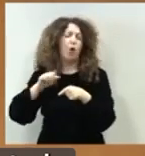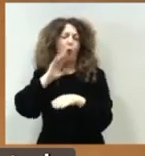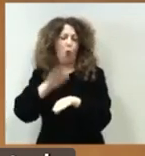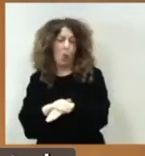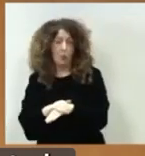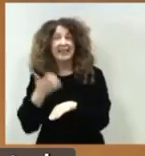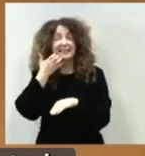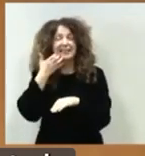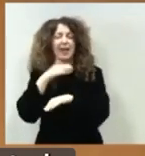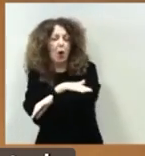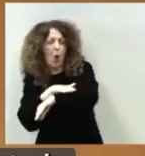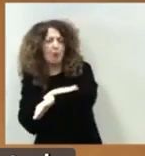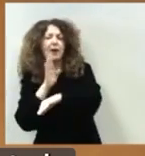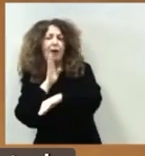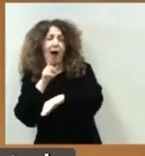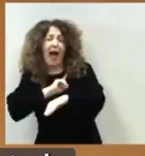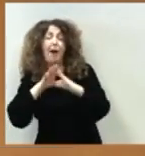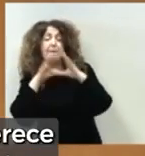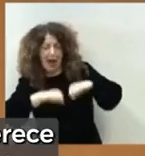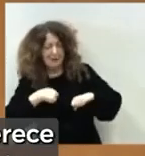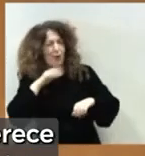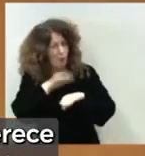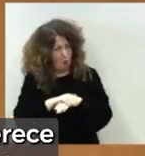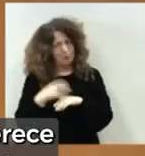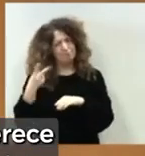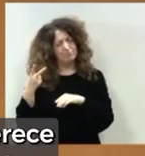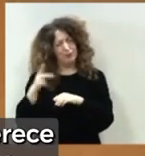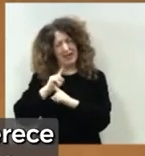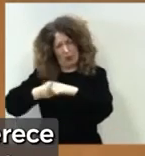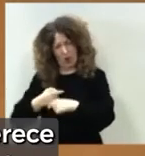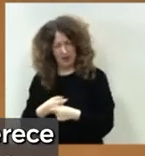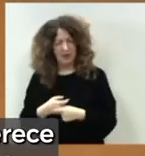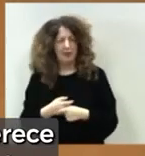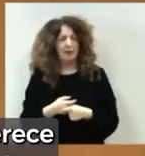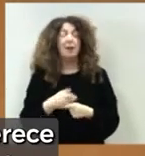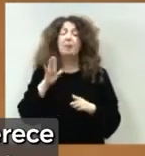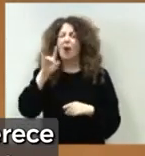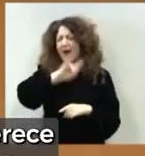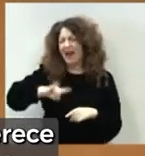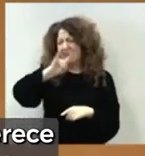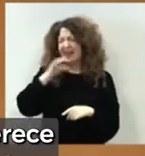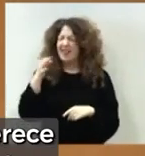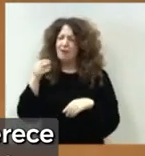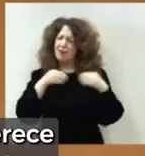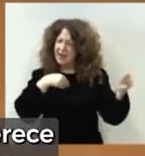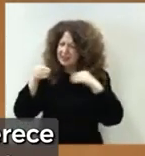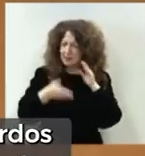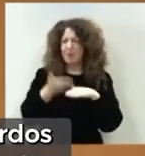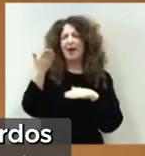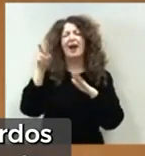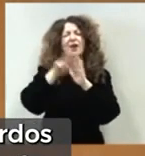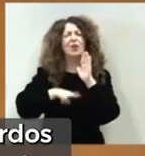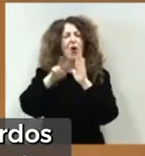Gobierno cumpla lo pactado. Pero insistiremos en que Canarias merece mayor flexibilidad en la regla de